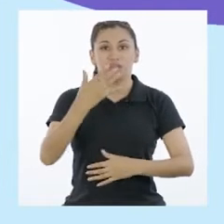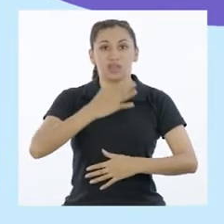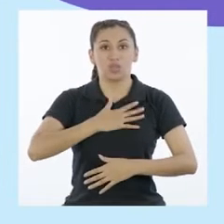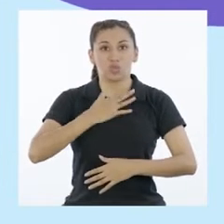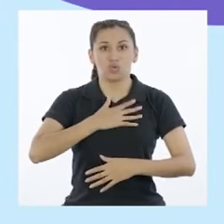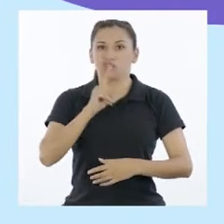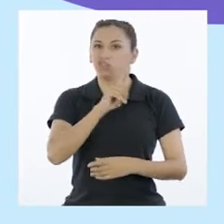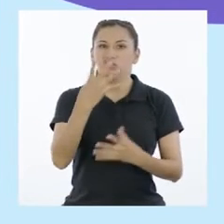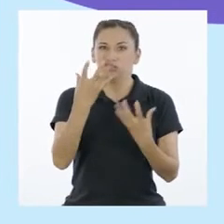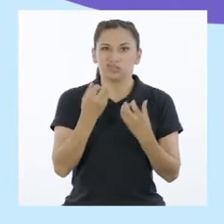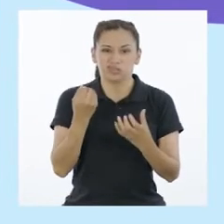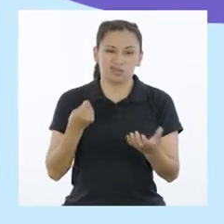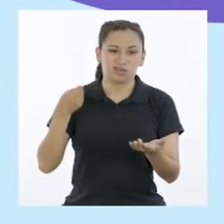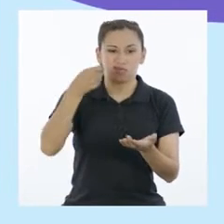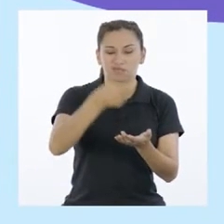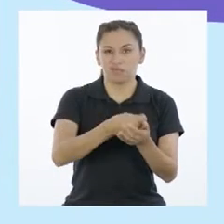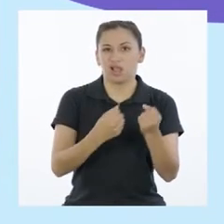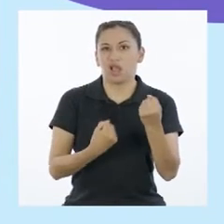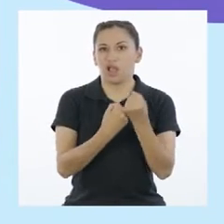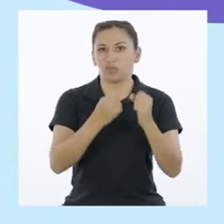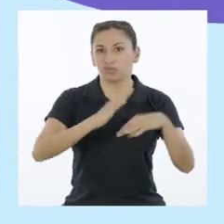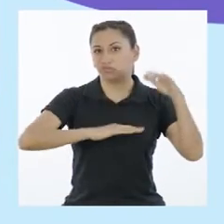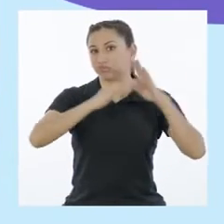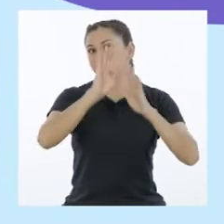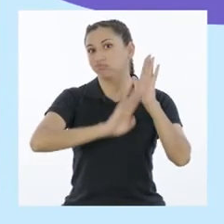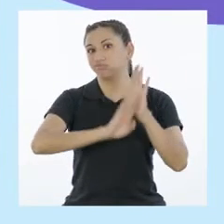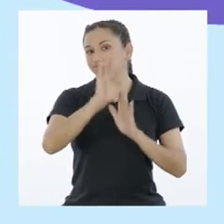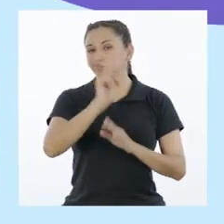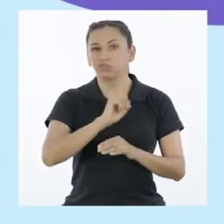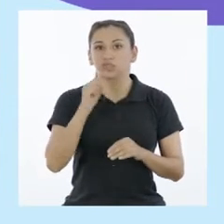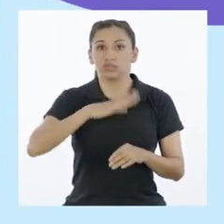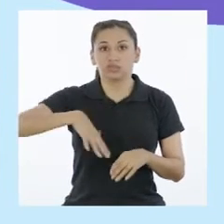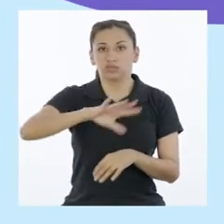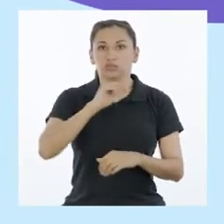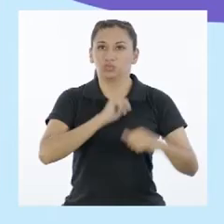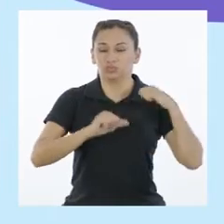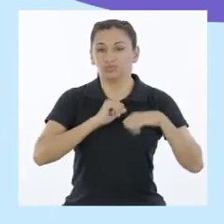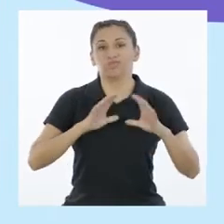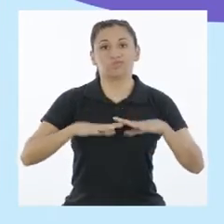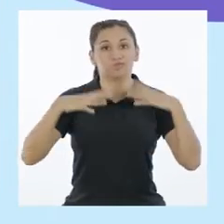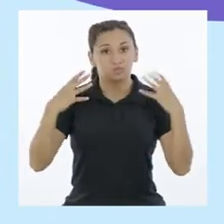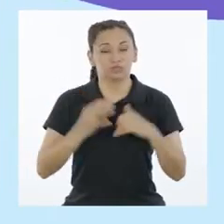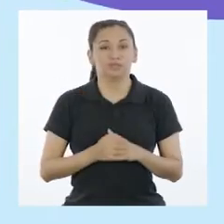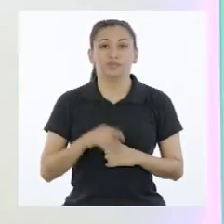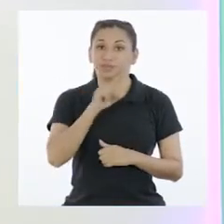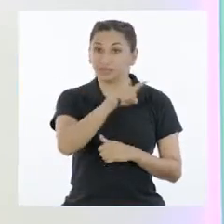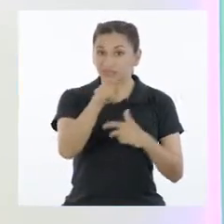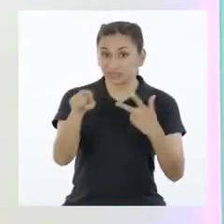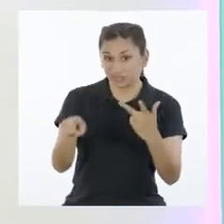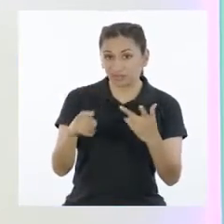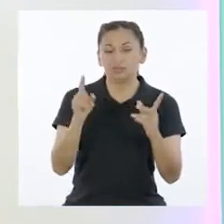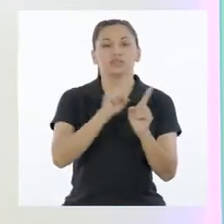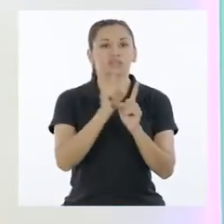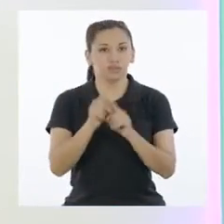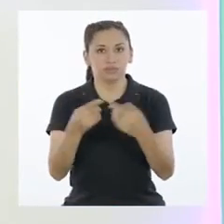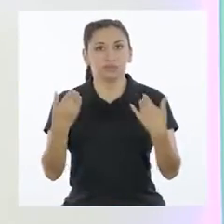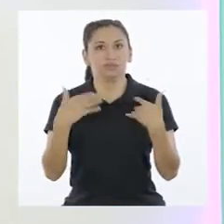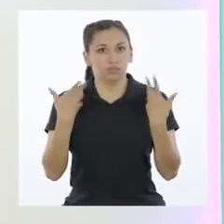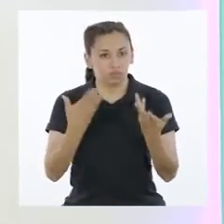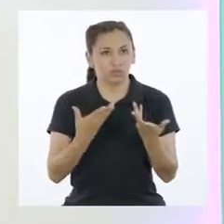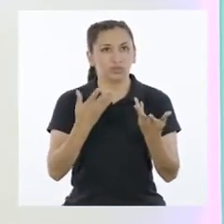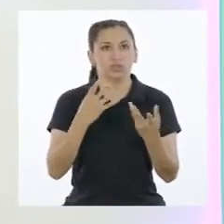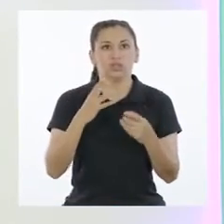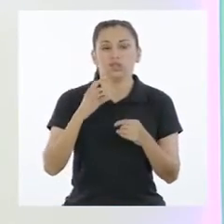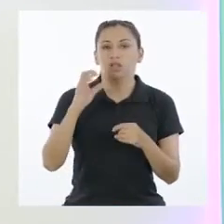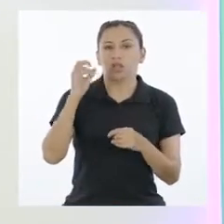Los empresarios ya no desean invertir en nuevos emprendimientos. Y esto obviamente nos afecta. Así como estos casos podemos